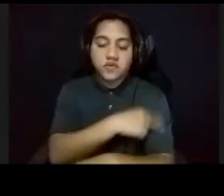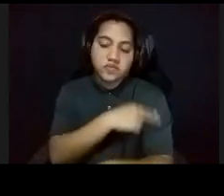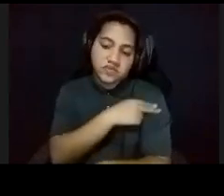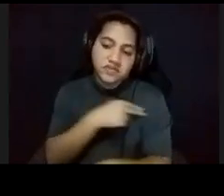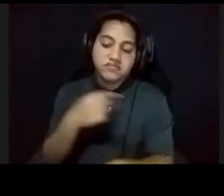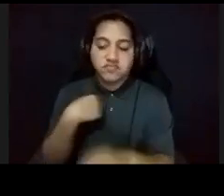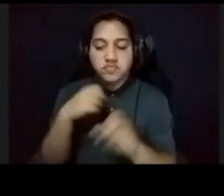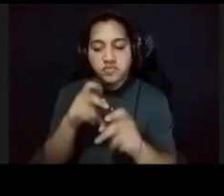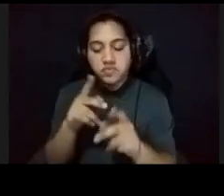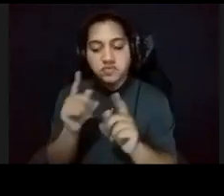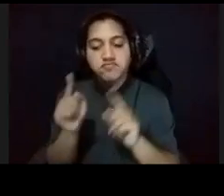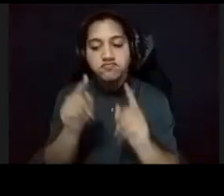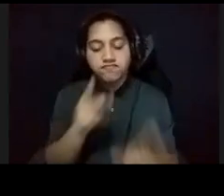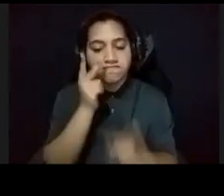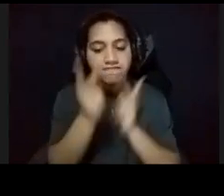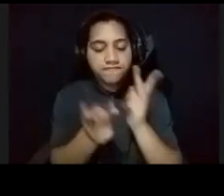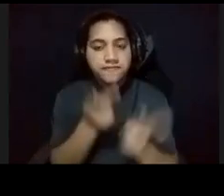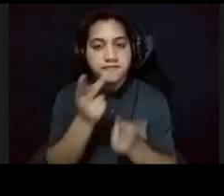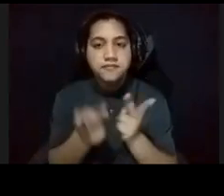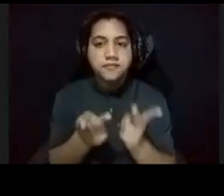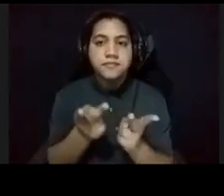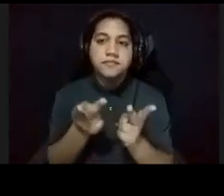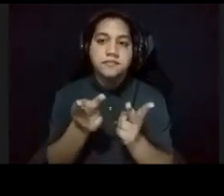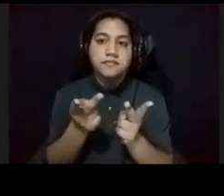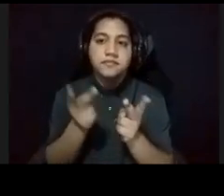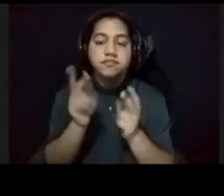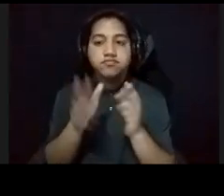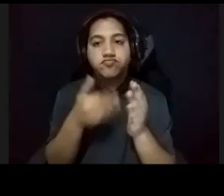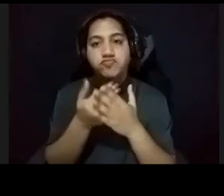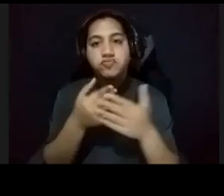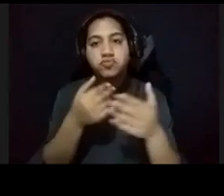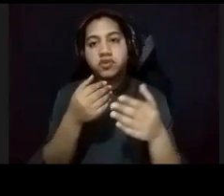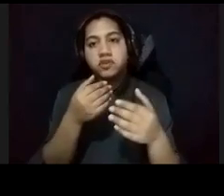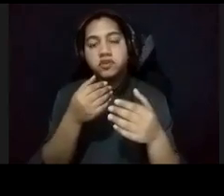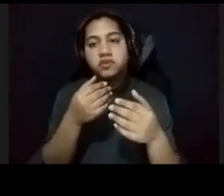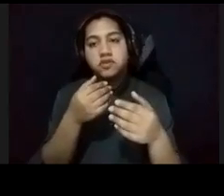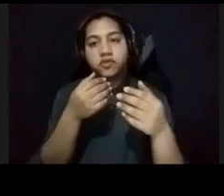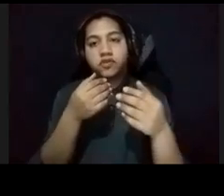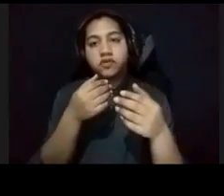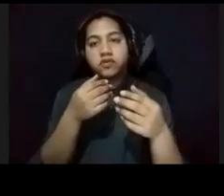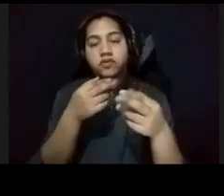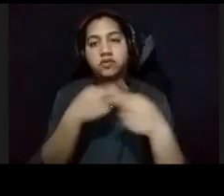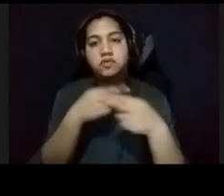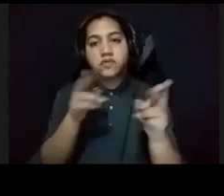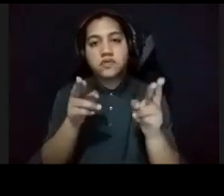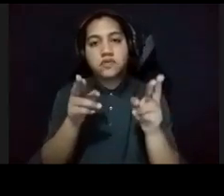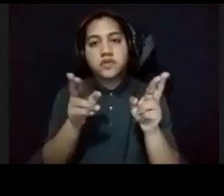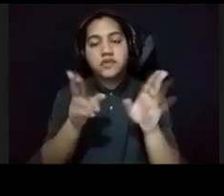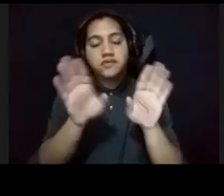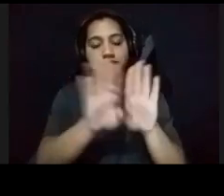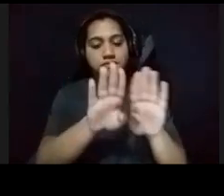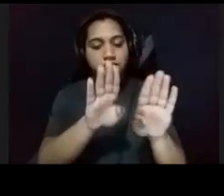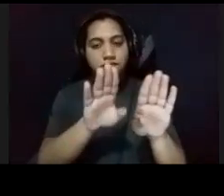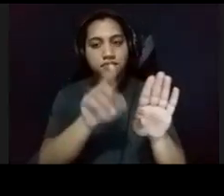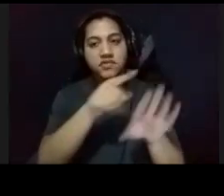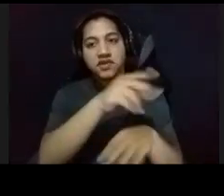acuerdo, que, llegué al cuarto, y, me, me detuve, en, en la puerta, y él estaba en la